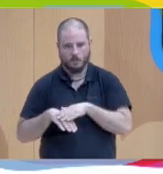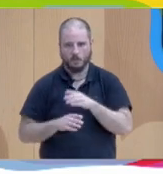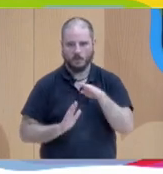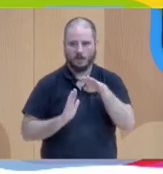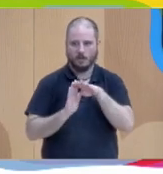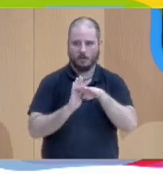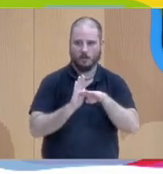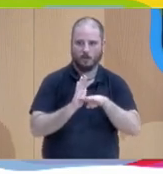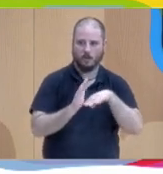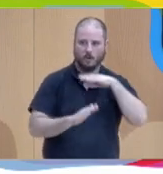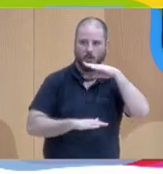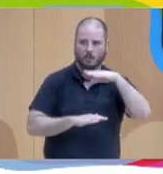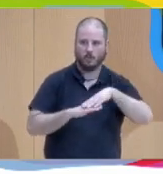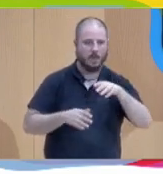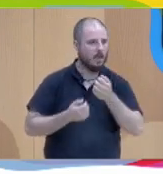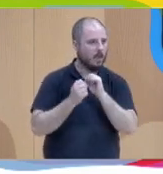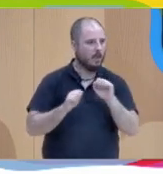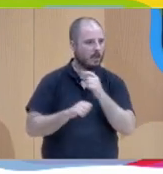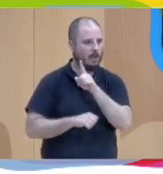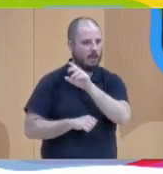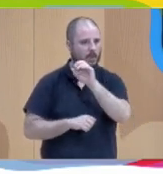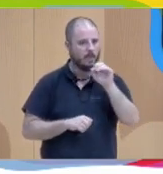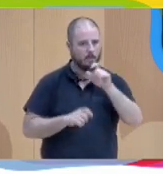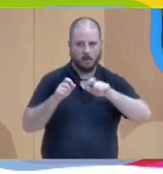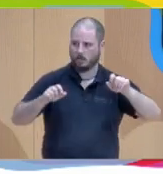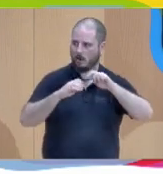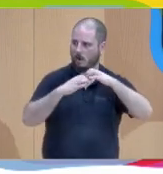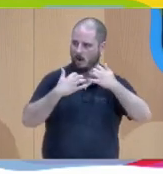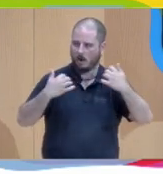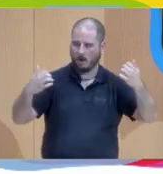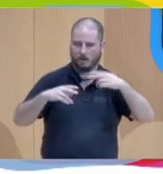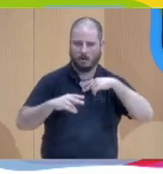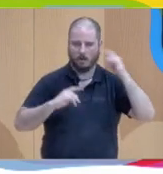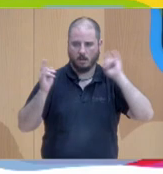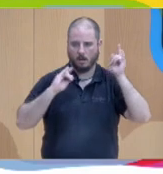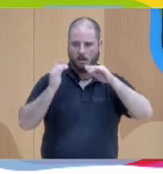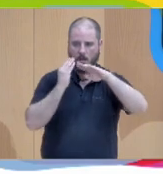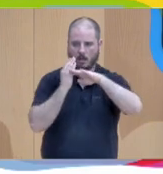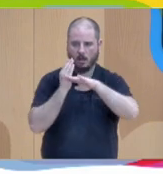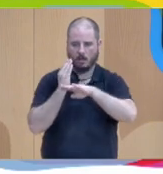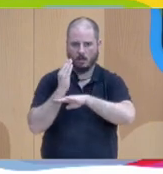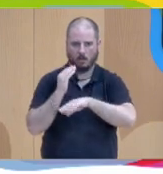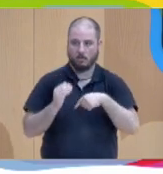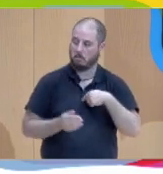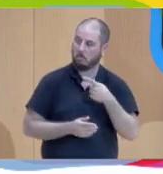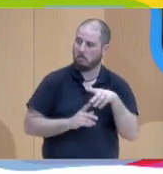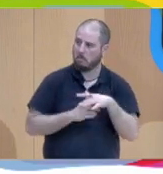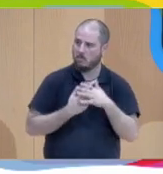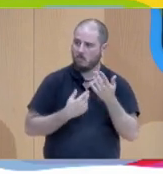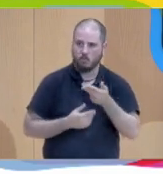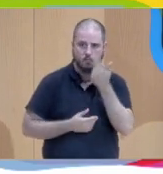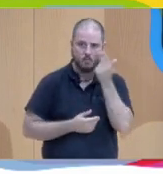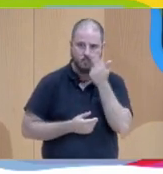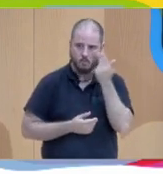aunque estemos 100 personas es verdad que el tono de voz va bajando y digo leches aquí pasa algo a mí esto me iba generando como una